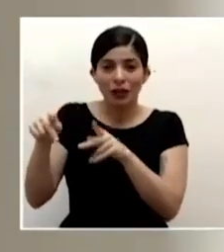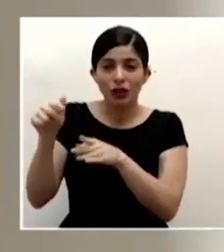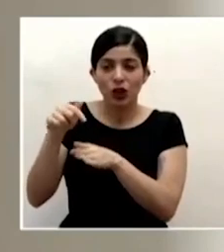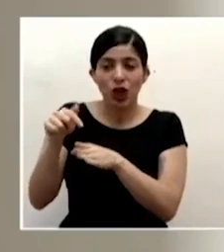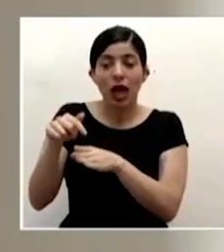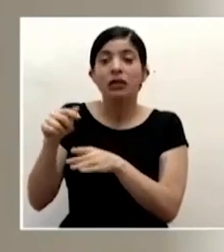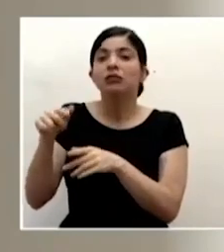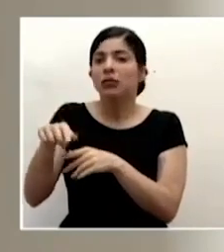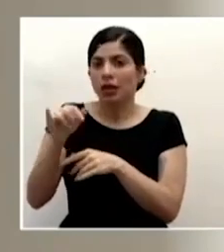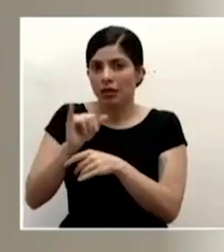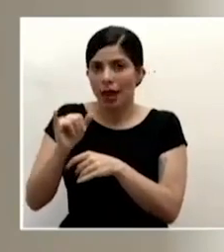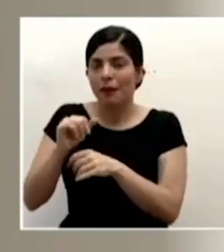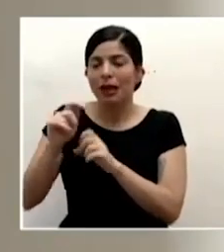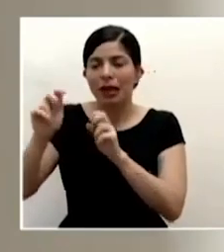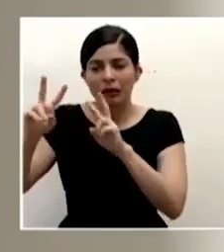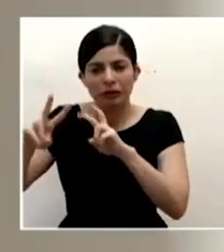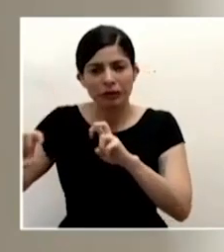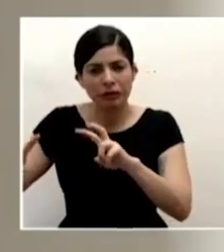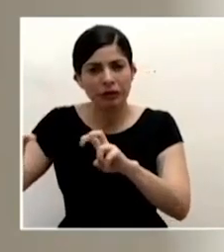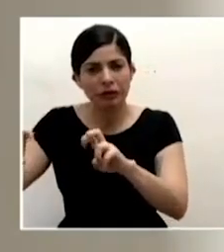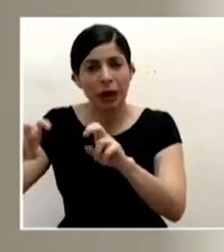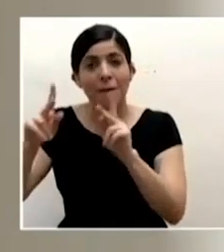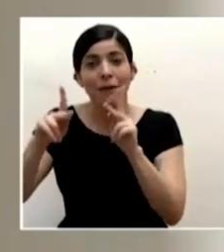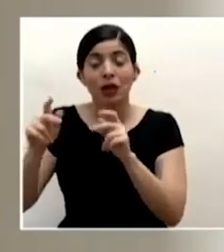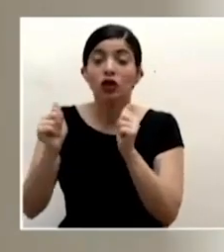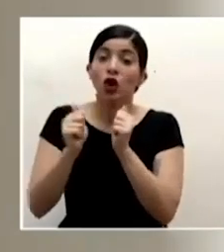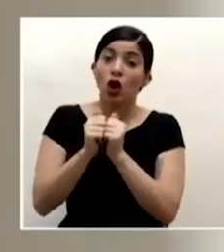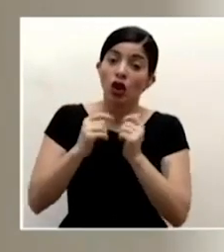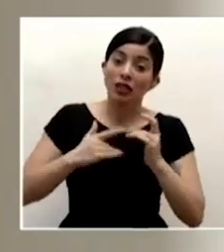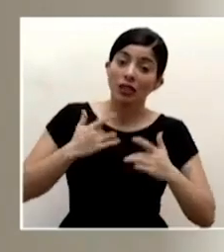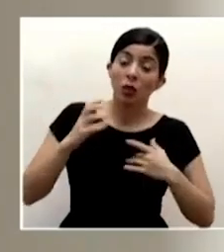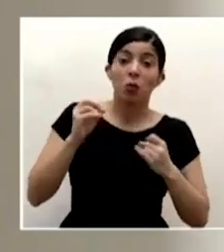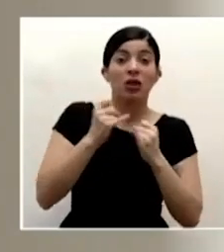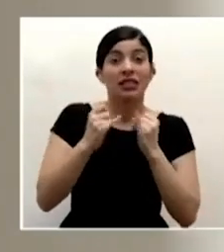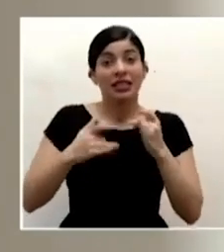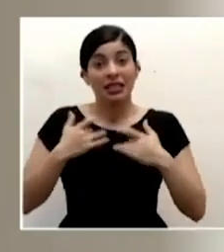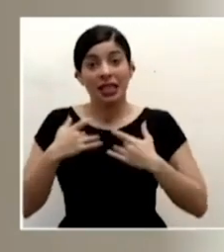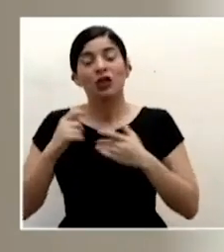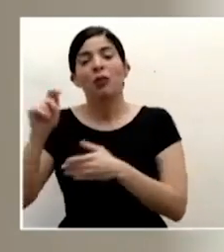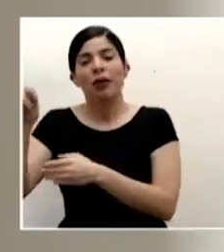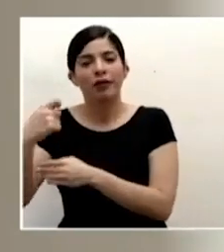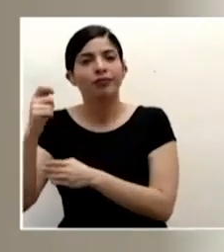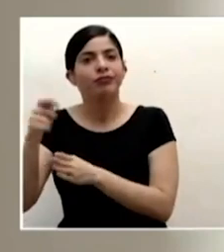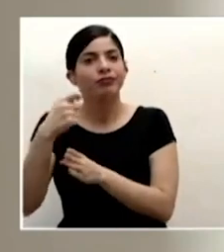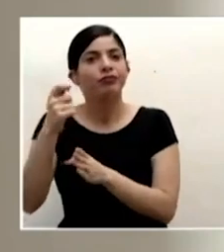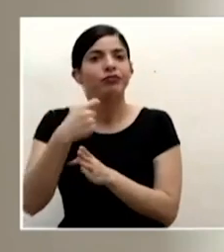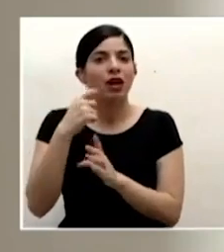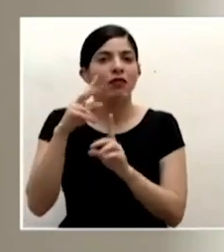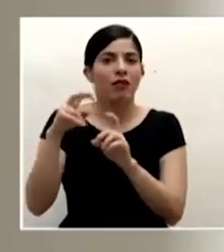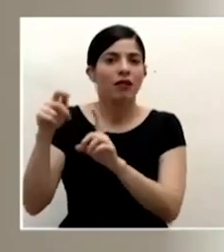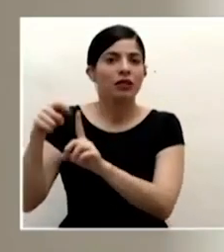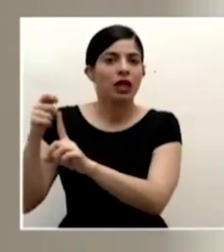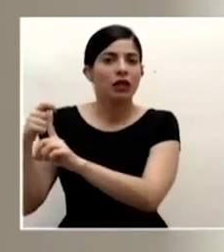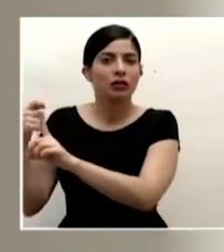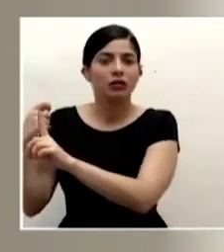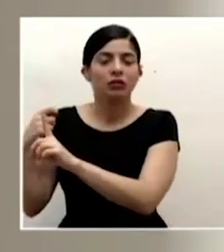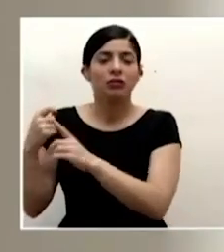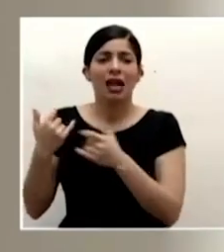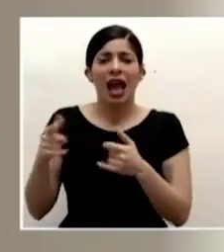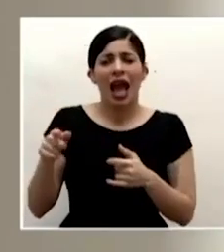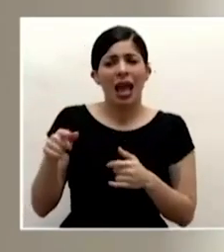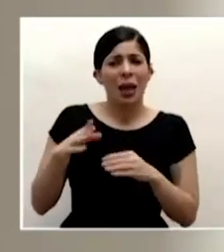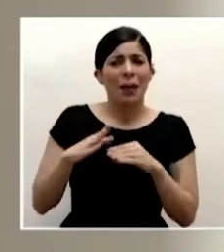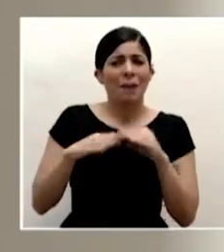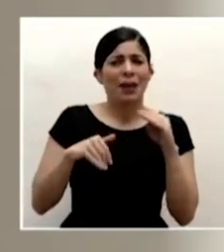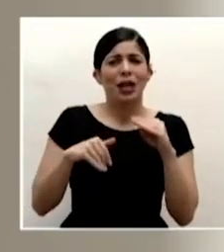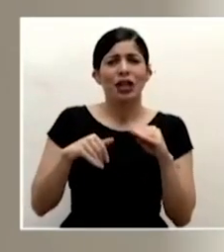muestreando personas con síntomas y personas sin síntomas ahí tenemos aproximadamente bueno menos de 20 centros no son